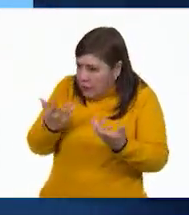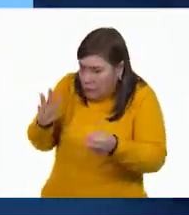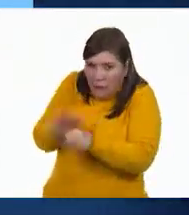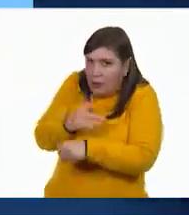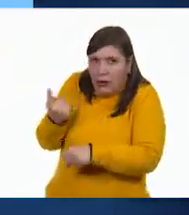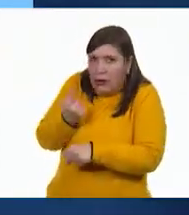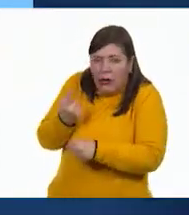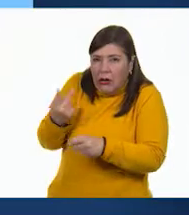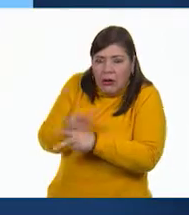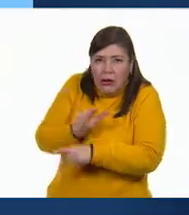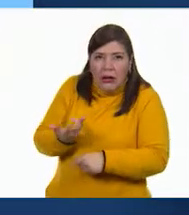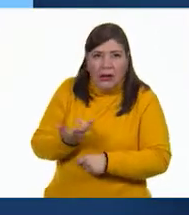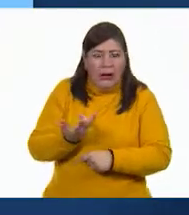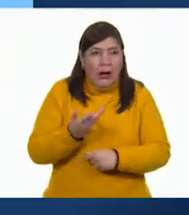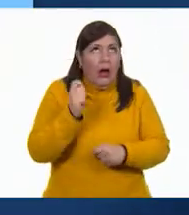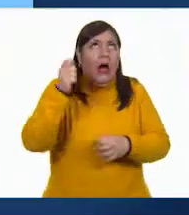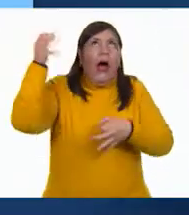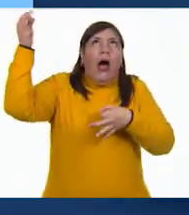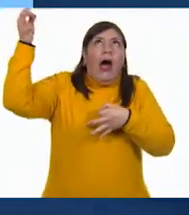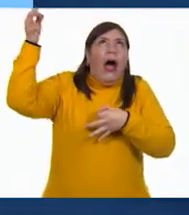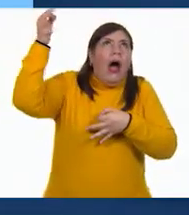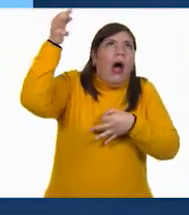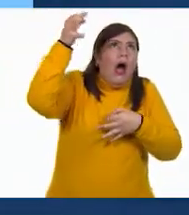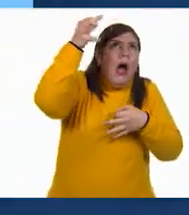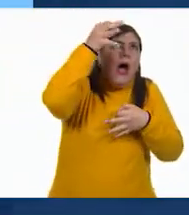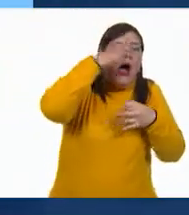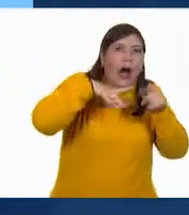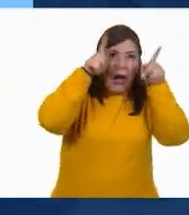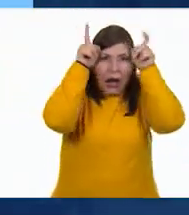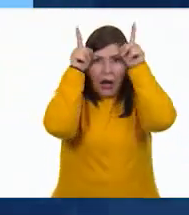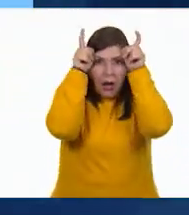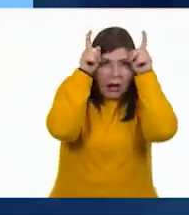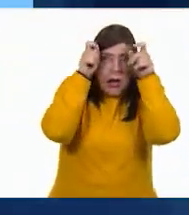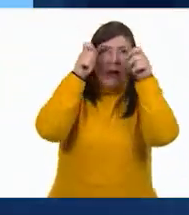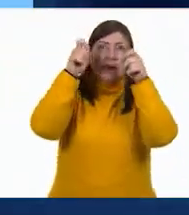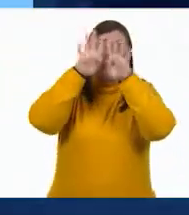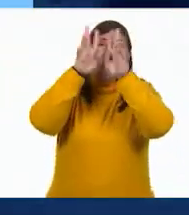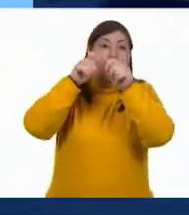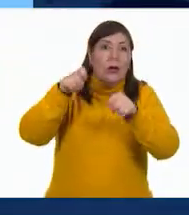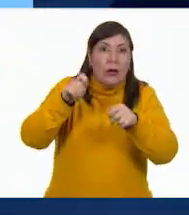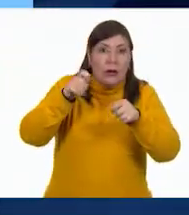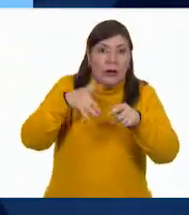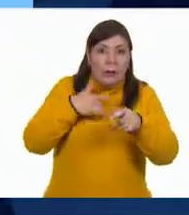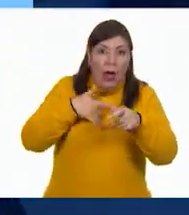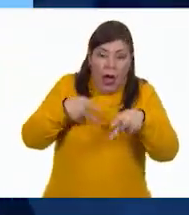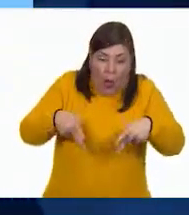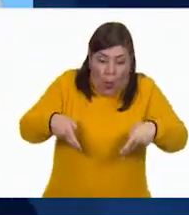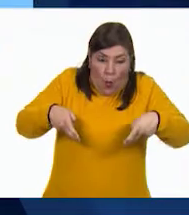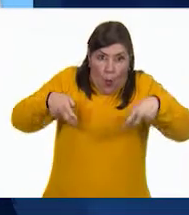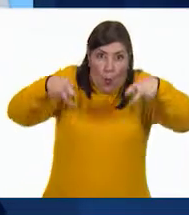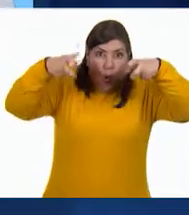¿Qué pasó? Llegaron unas naves espaciales con unos extraterrestres ¡Y nos quieren abducir!